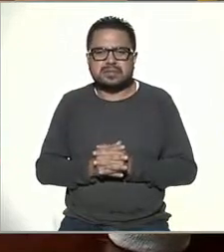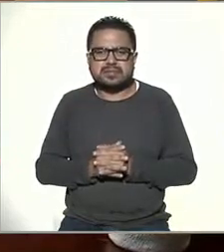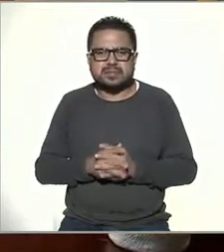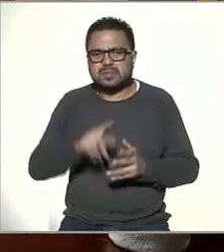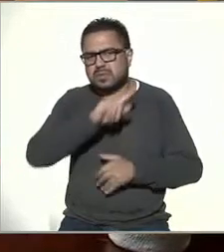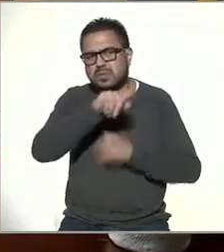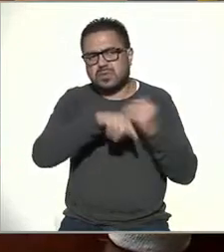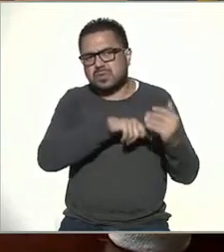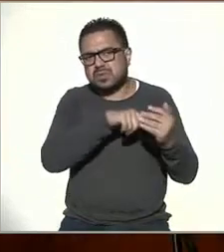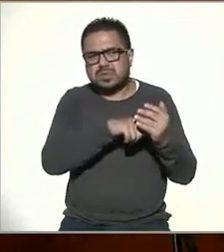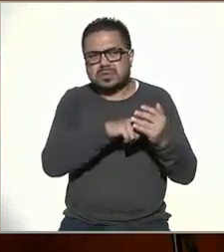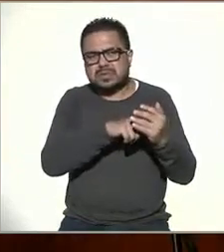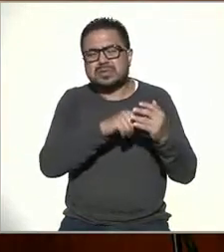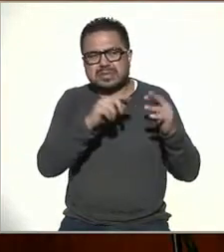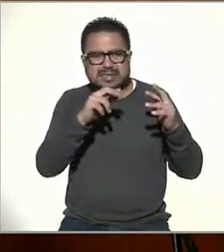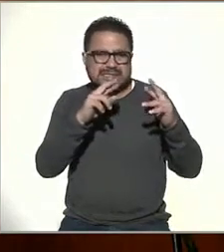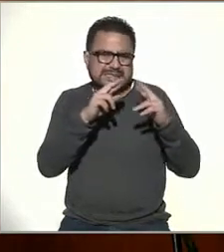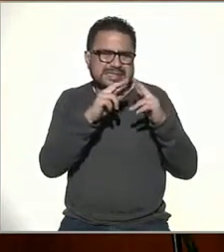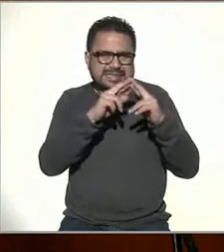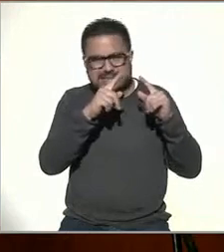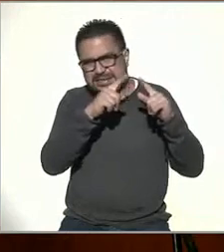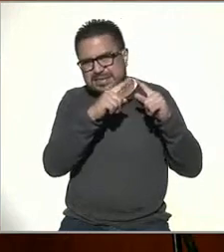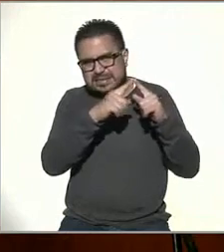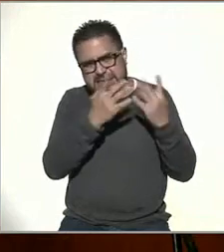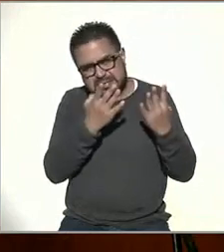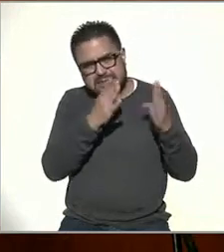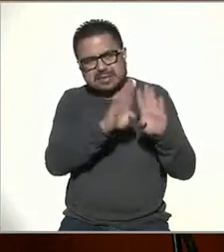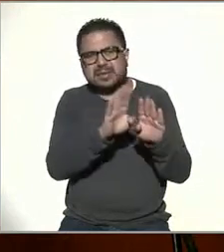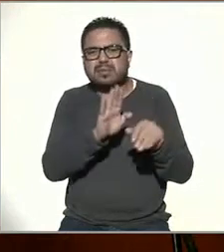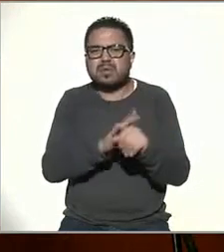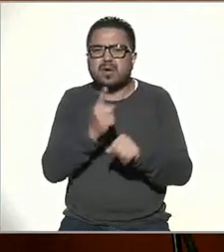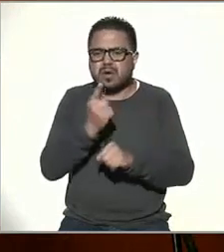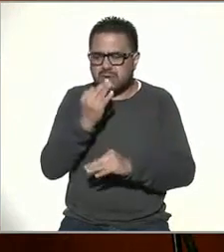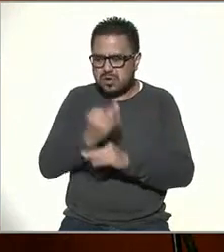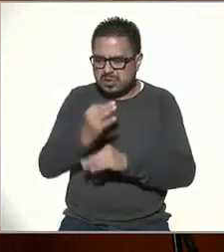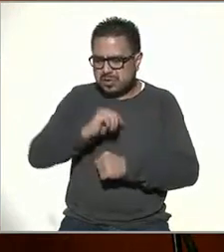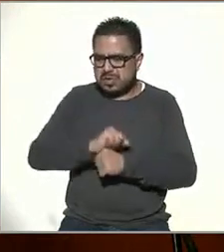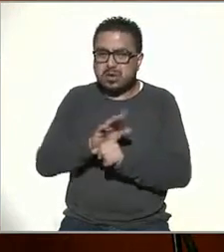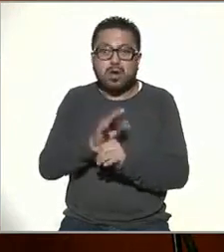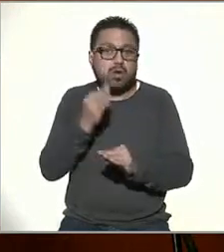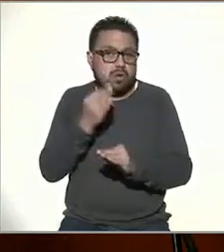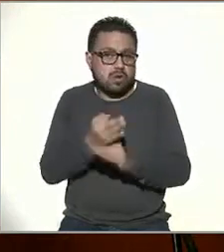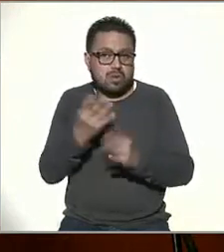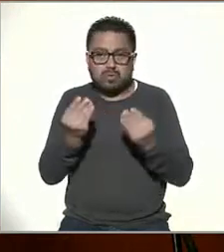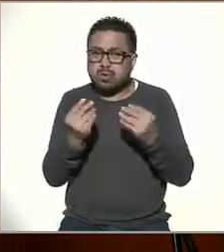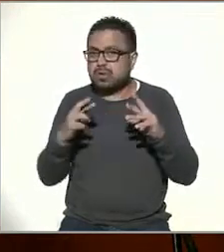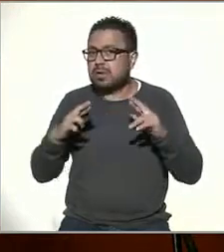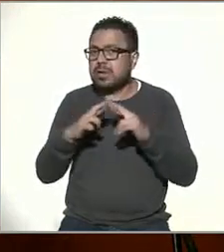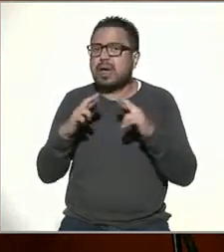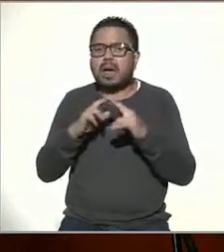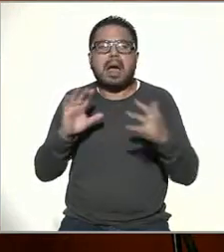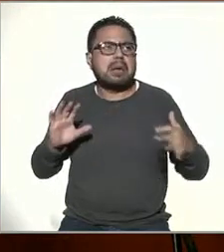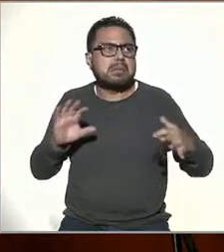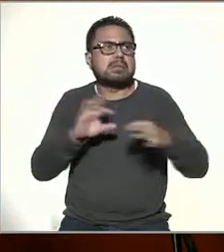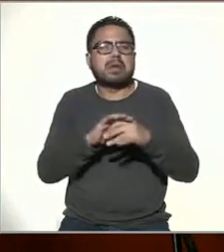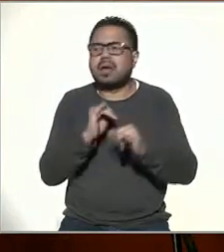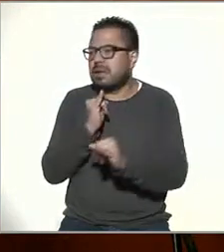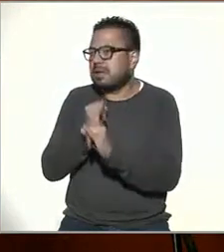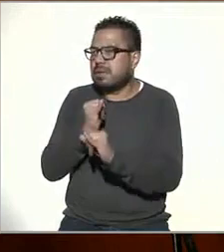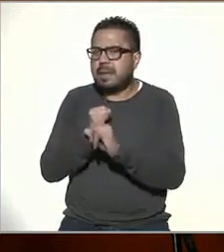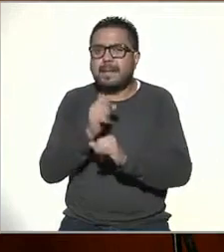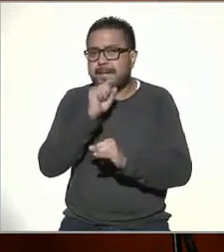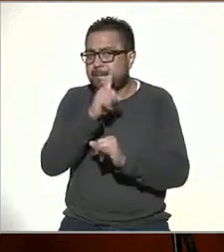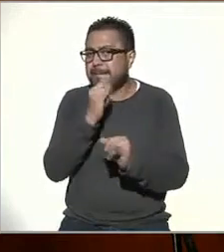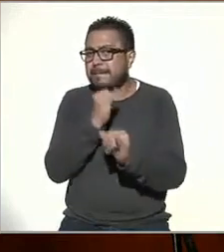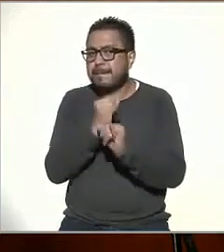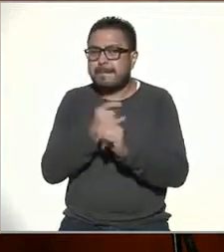recintos de culto tuvieron que cerrar precisamente por la pandemia. Hoy en día, pues muchas de las religiones, inclusive ya se adaptaron a Internet. O sea,